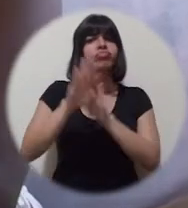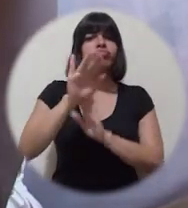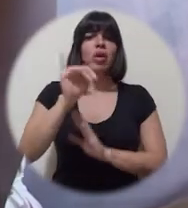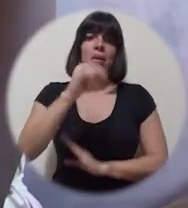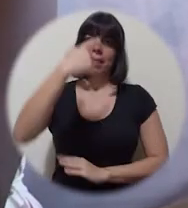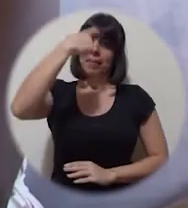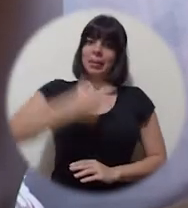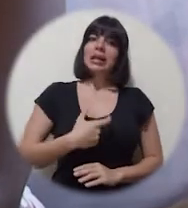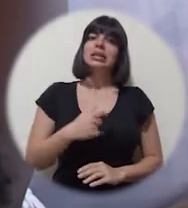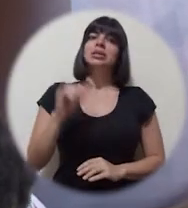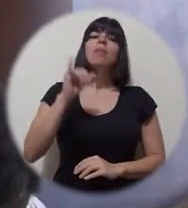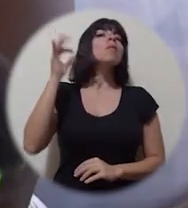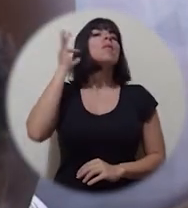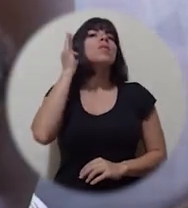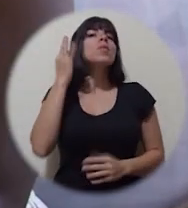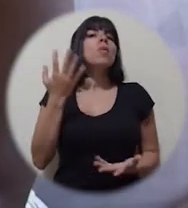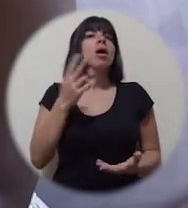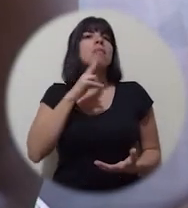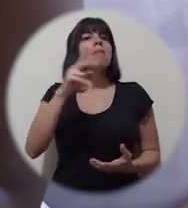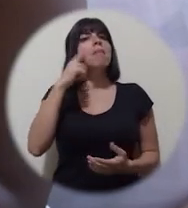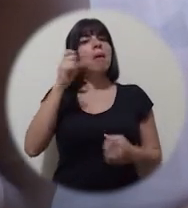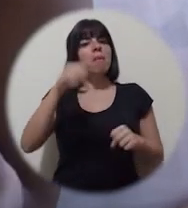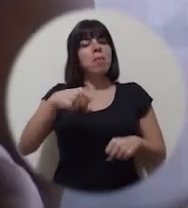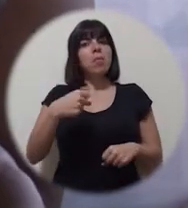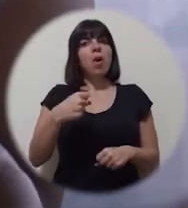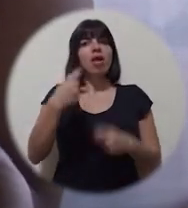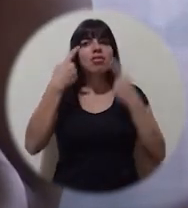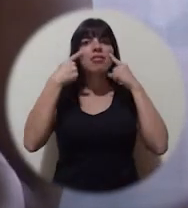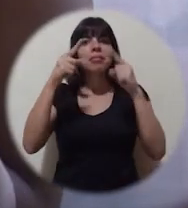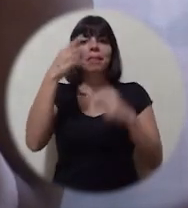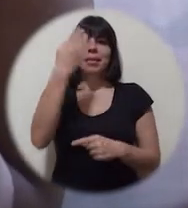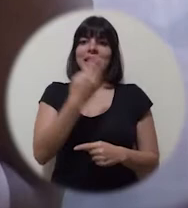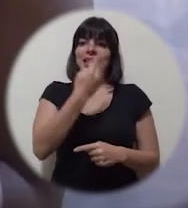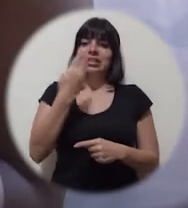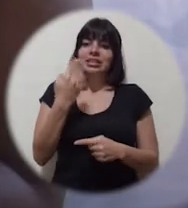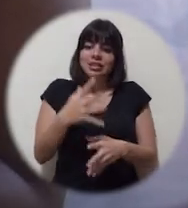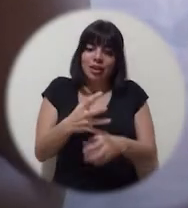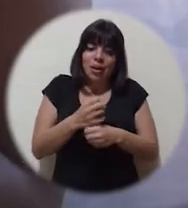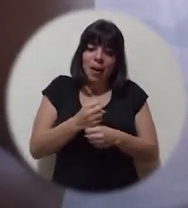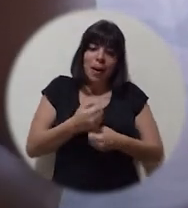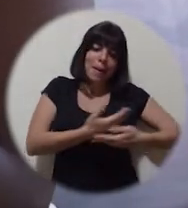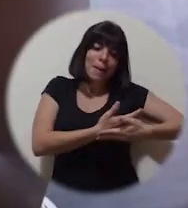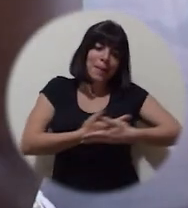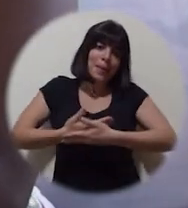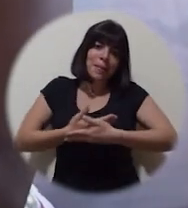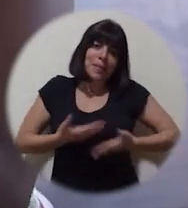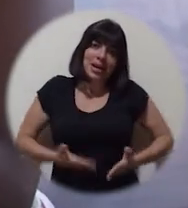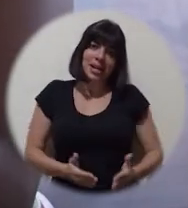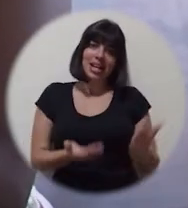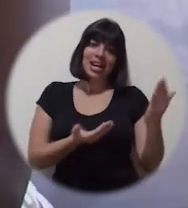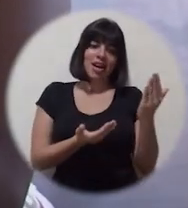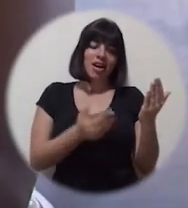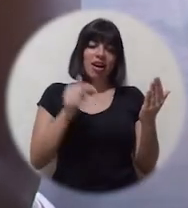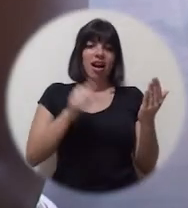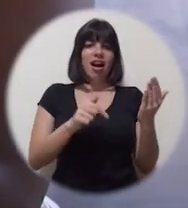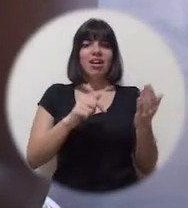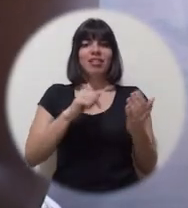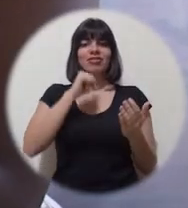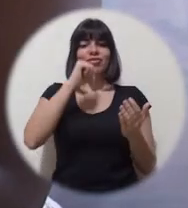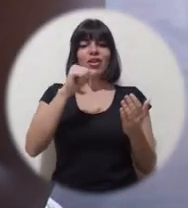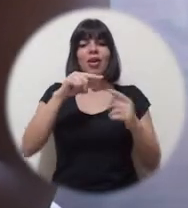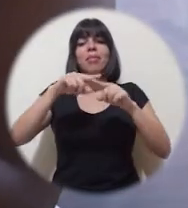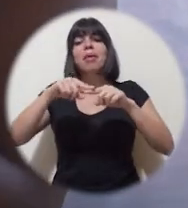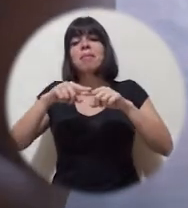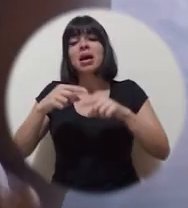persona, como mujer, verdad, para tener la bendición de conseguir una bebé, un hijo, no está pues